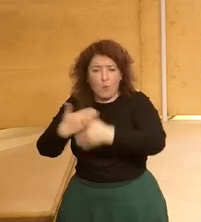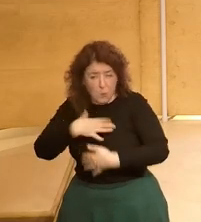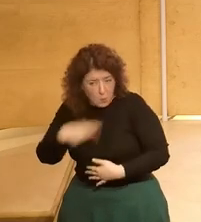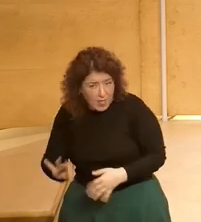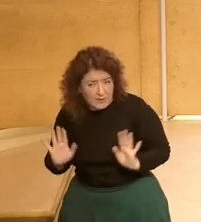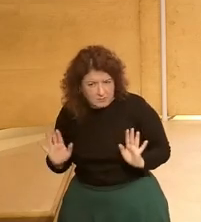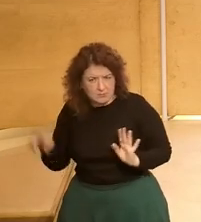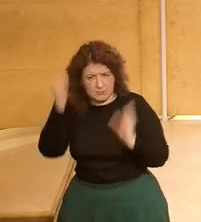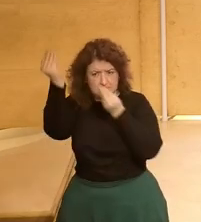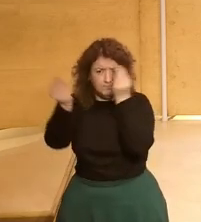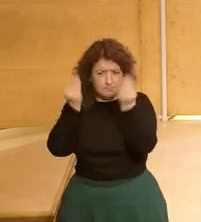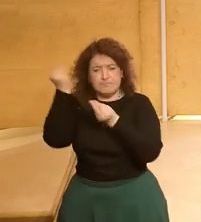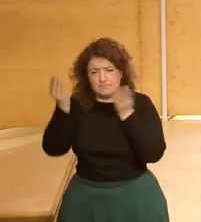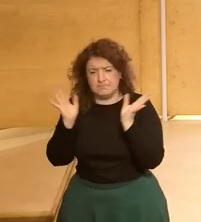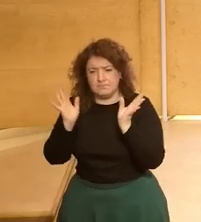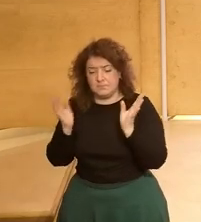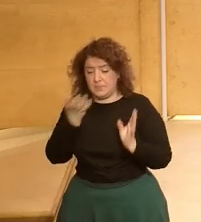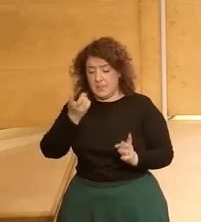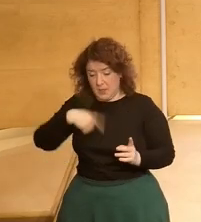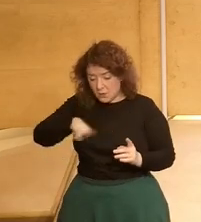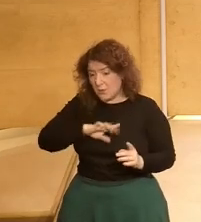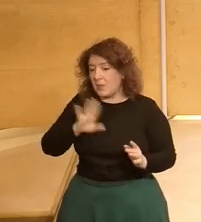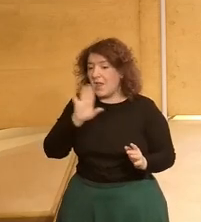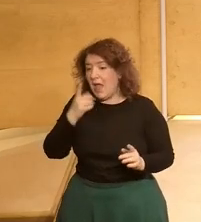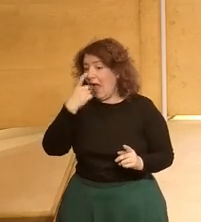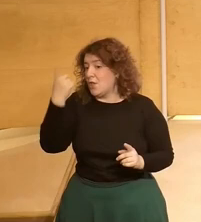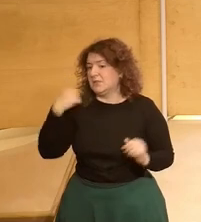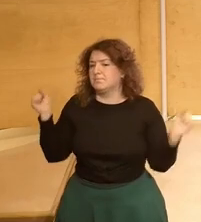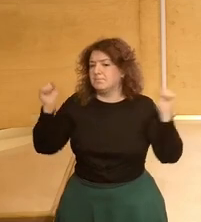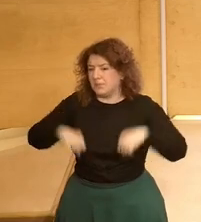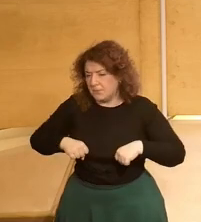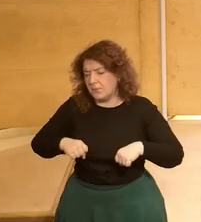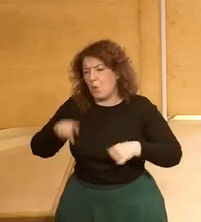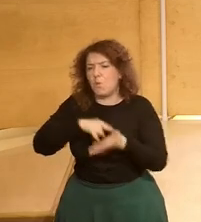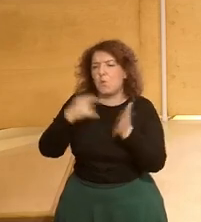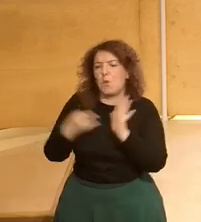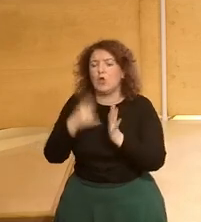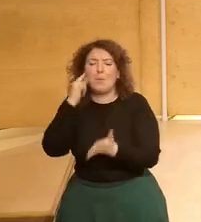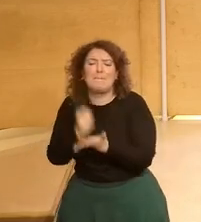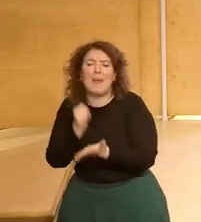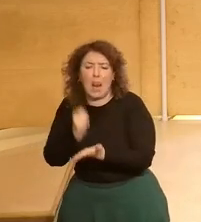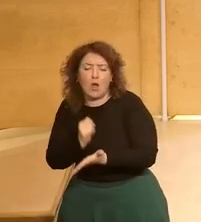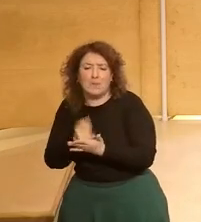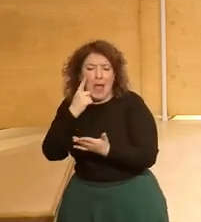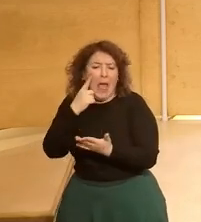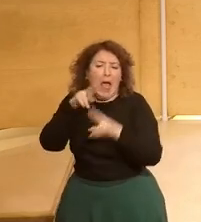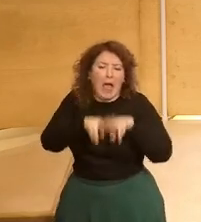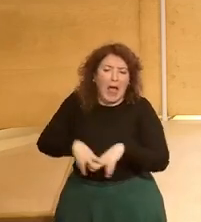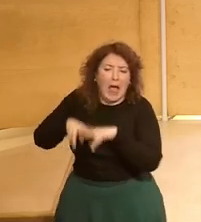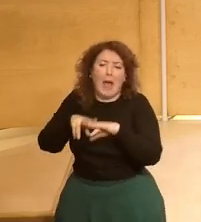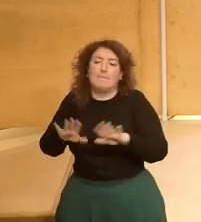nosotros vamos a realizar y se acordó el año pasado que íbamos a hacer un proyecto piloto vamos a analizarlo